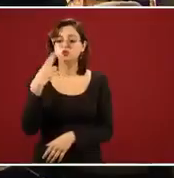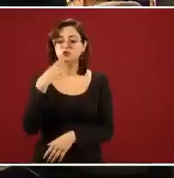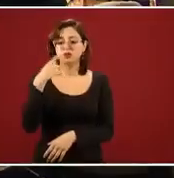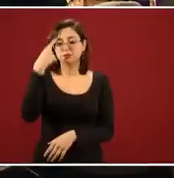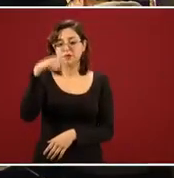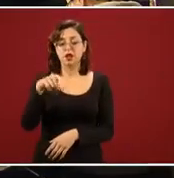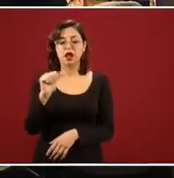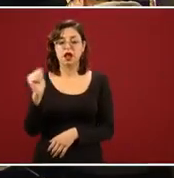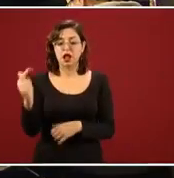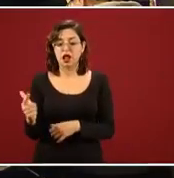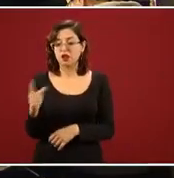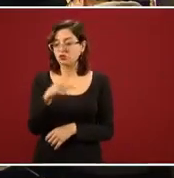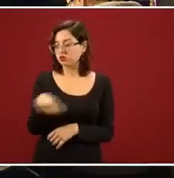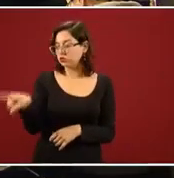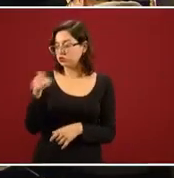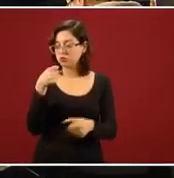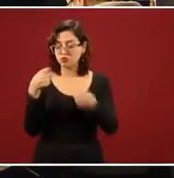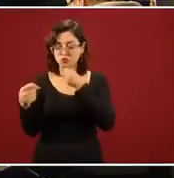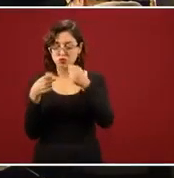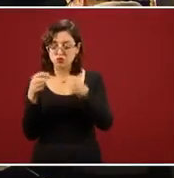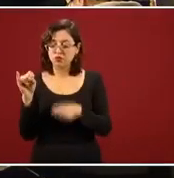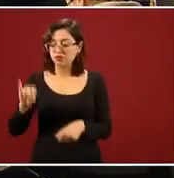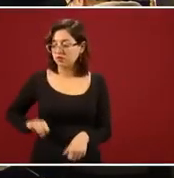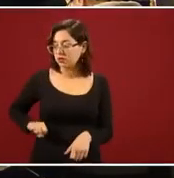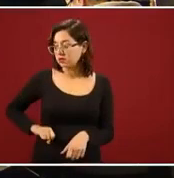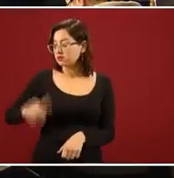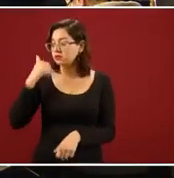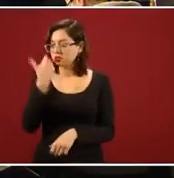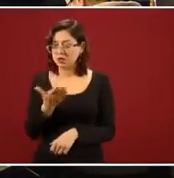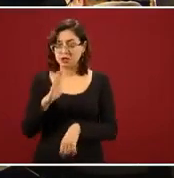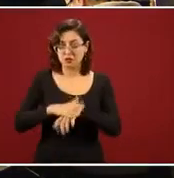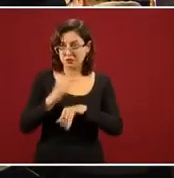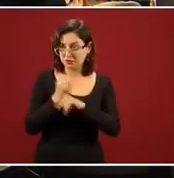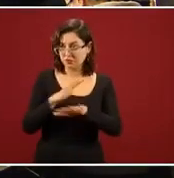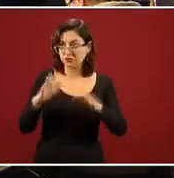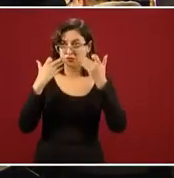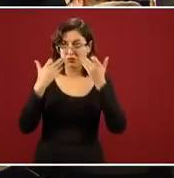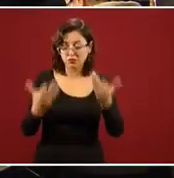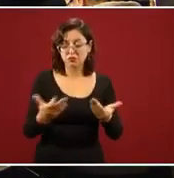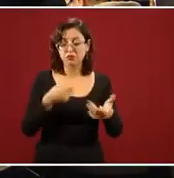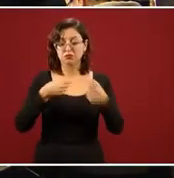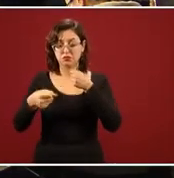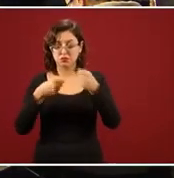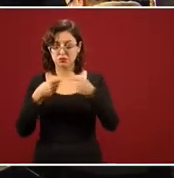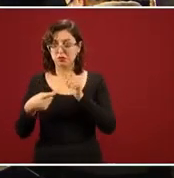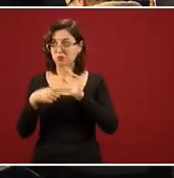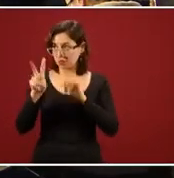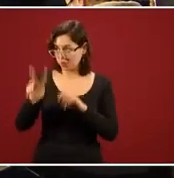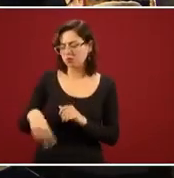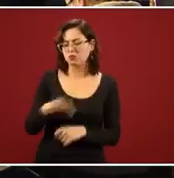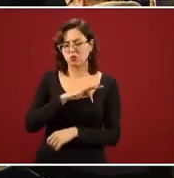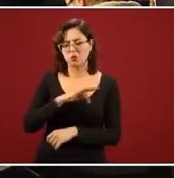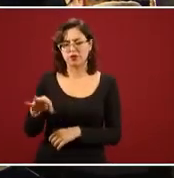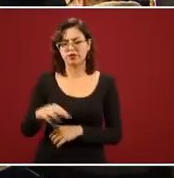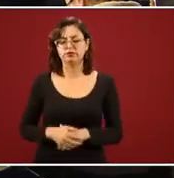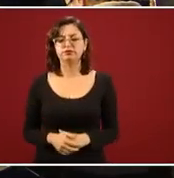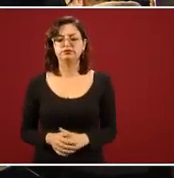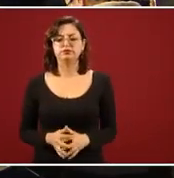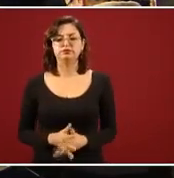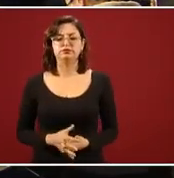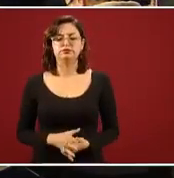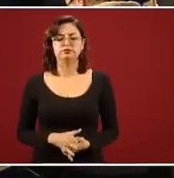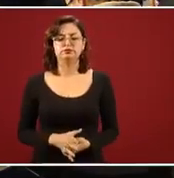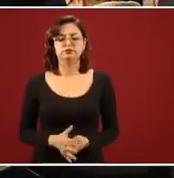cualquier periodista o medio de comunicación interesado ella pueda brindar su testimonio para ratificar esta declaración. Bueno,